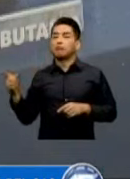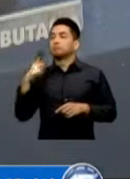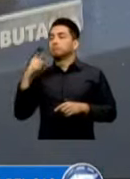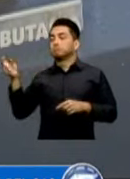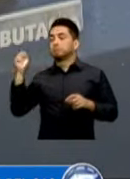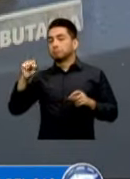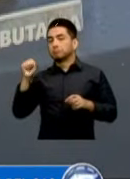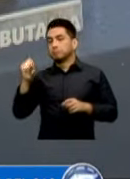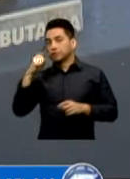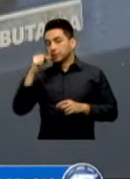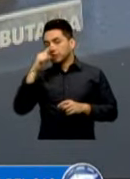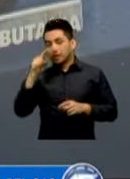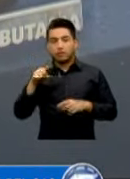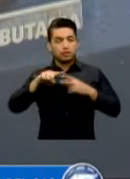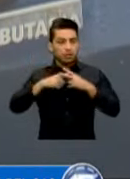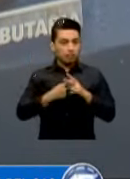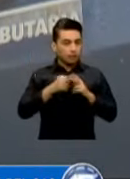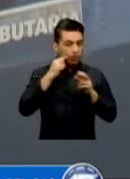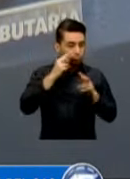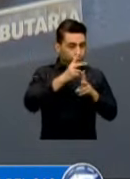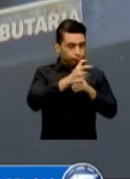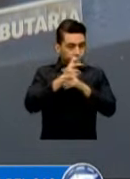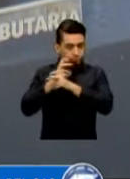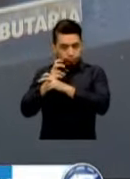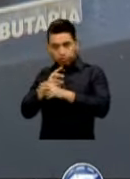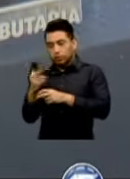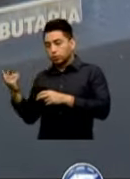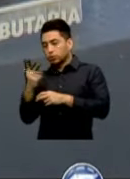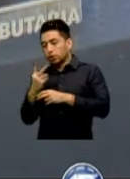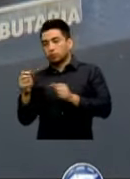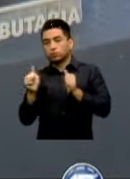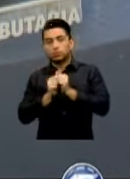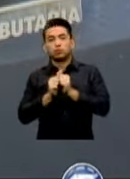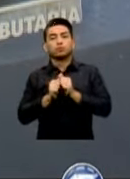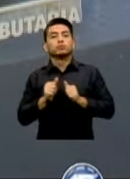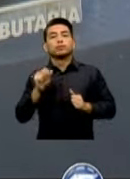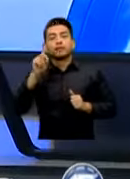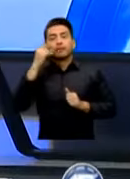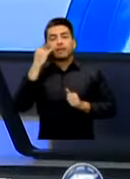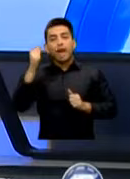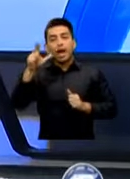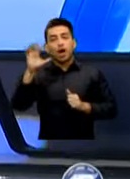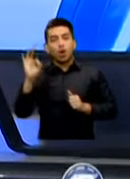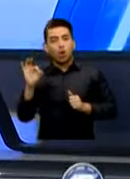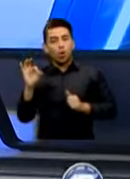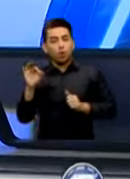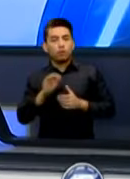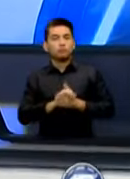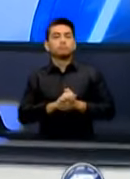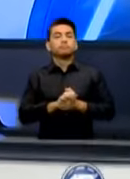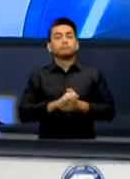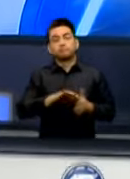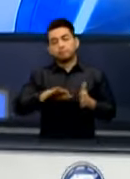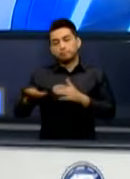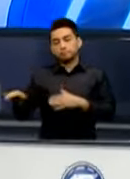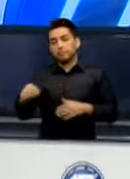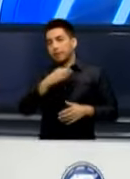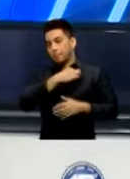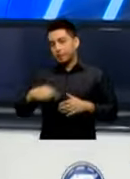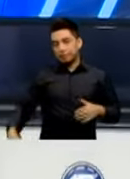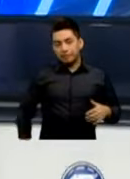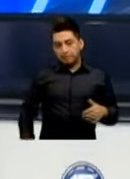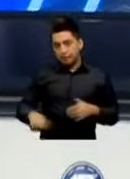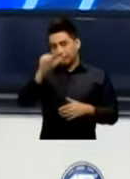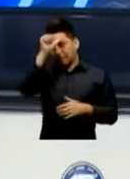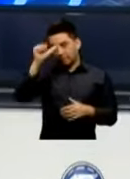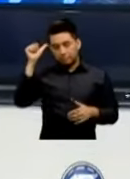El Los Monitoreos Que Realizan Junto Con La Diaco Y El Ministerio De Energía Y Minas El Presidente Alejandro Yamatey Se Refirió A